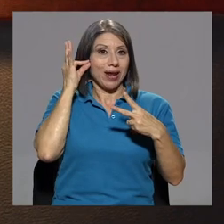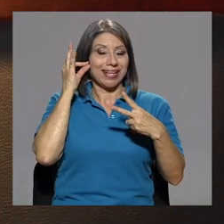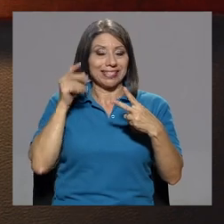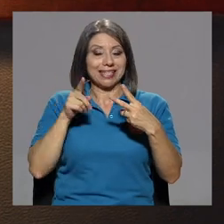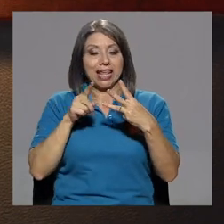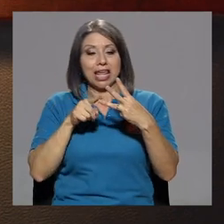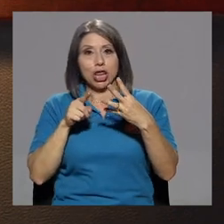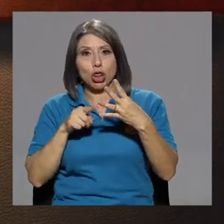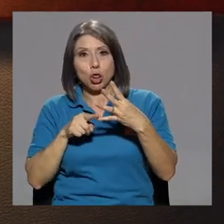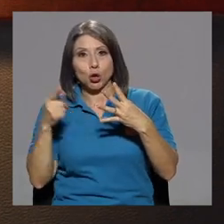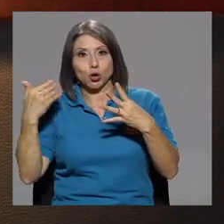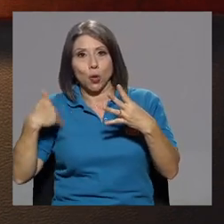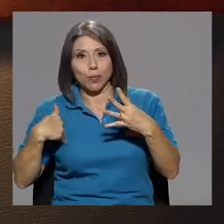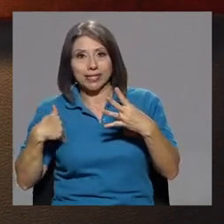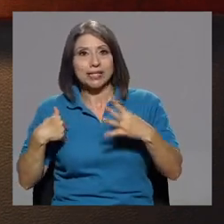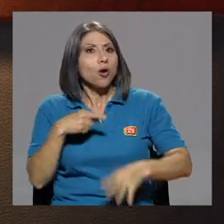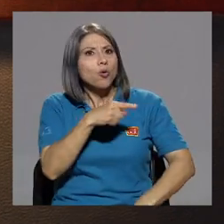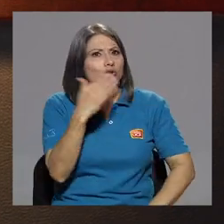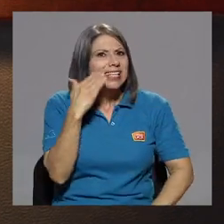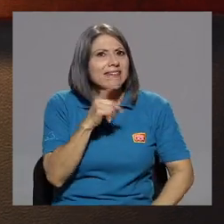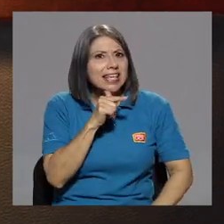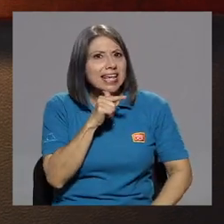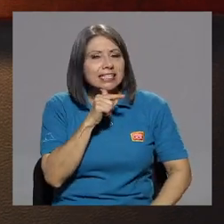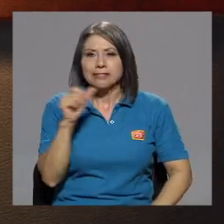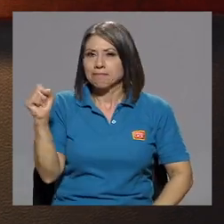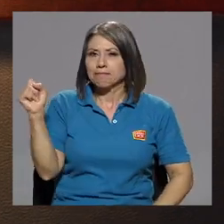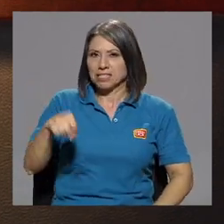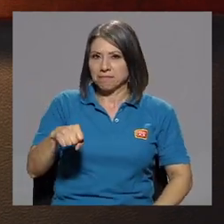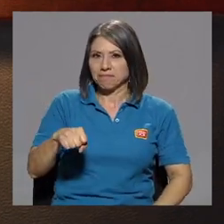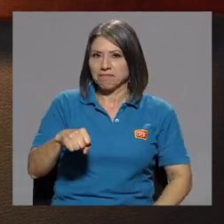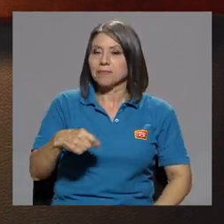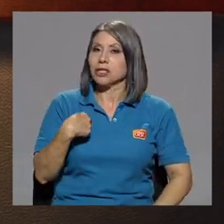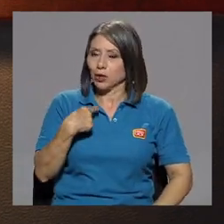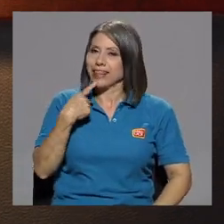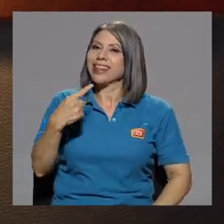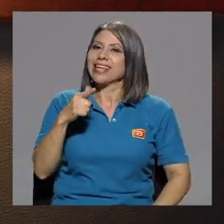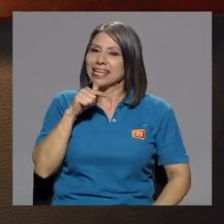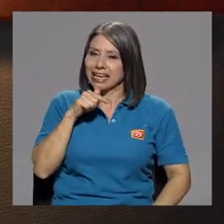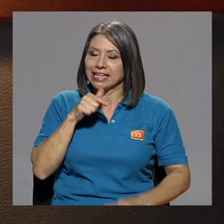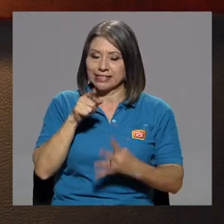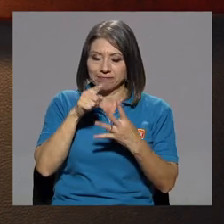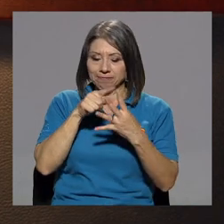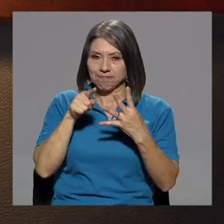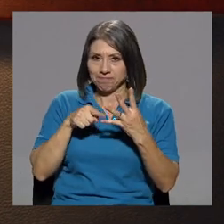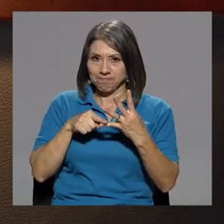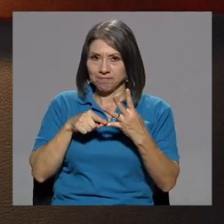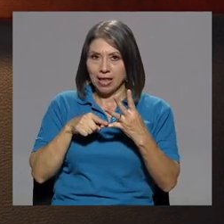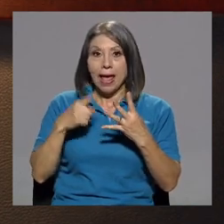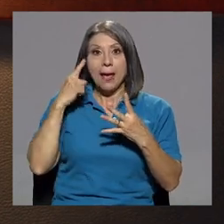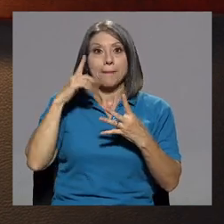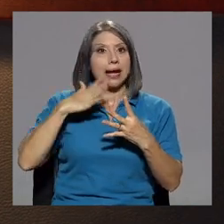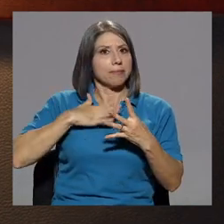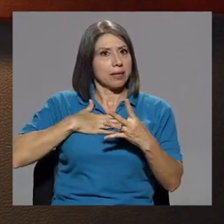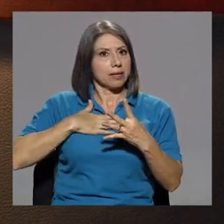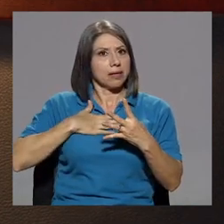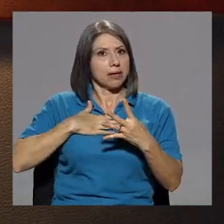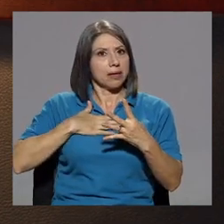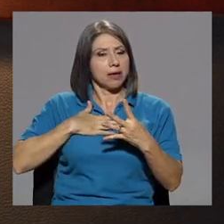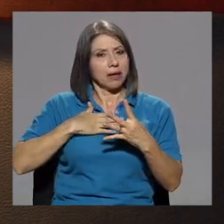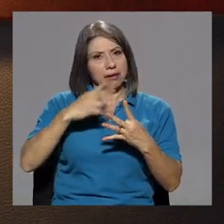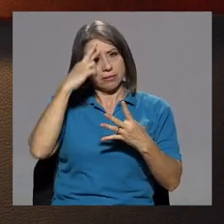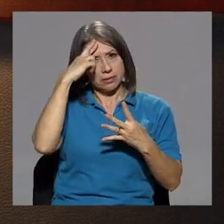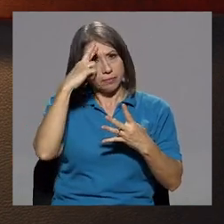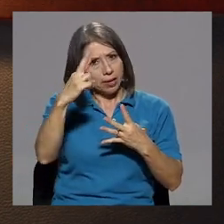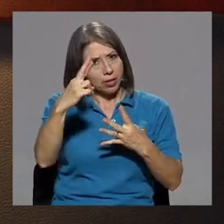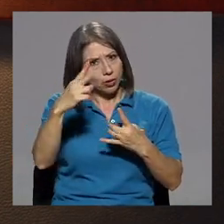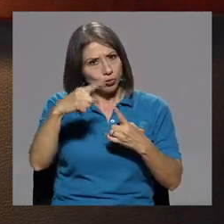Me dice, ¿y usted sabe quién es? Sí. Ahí mismo le dije. Para mí, uno de los grandes, mis